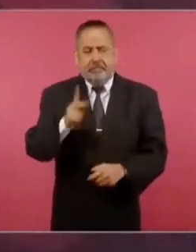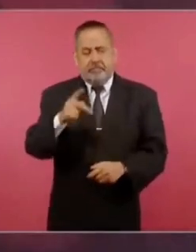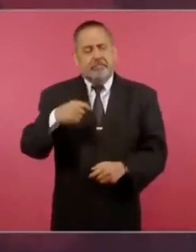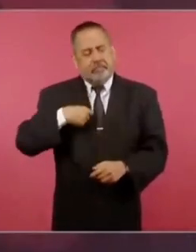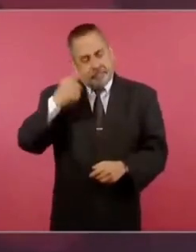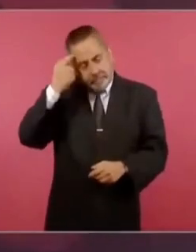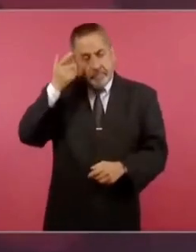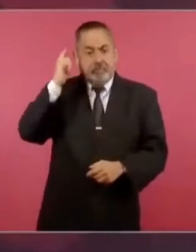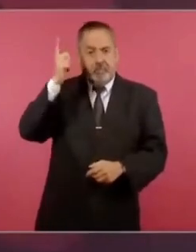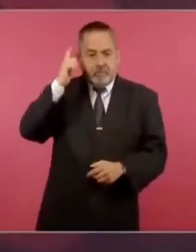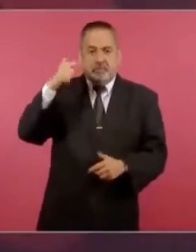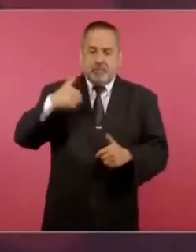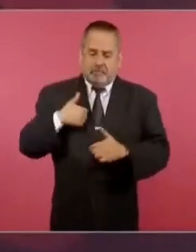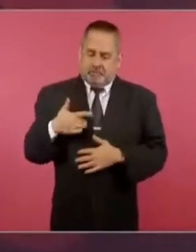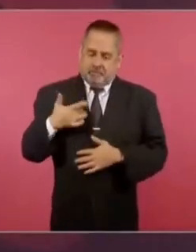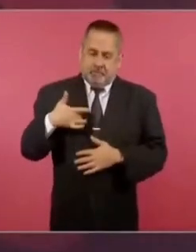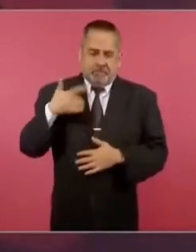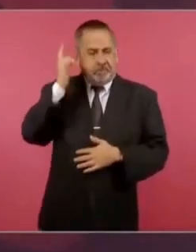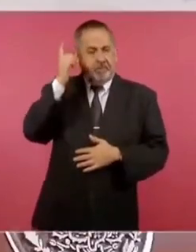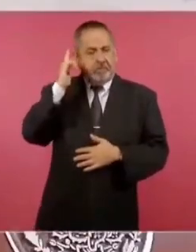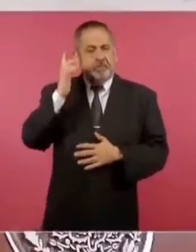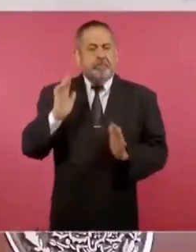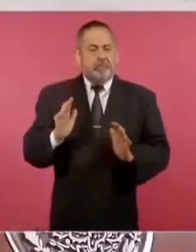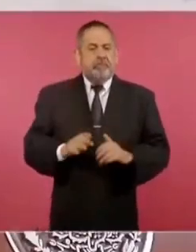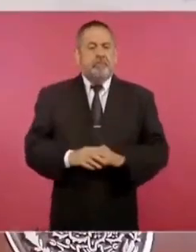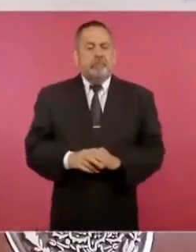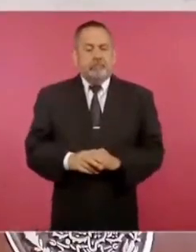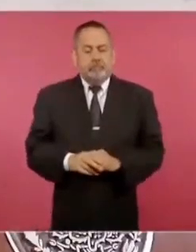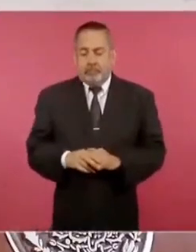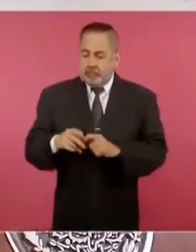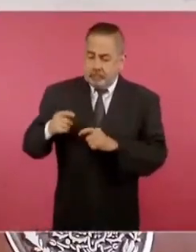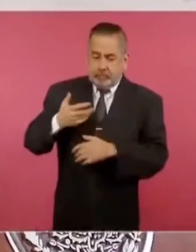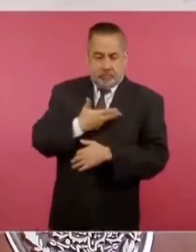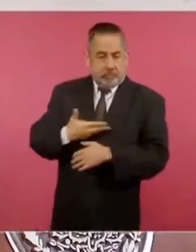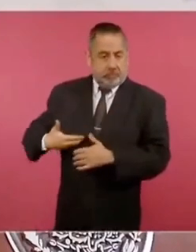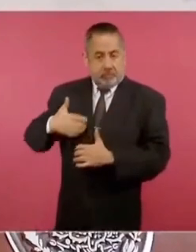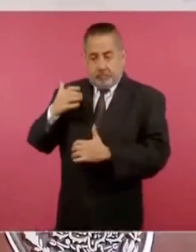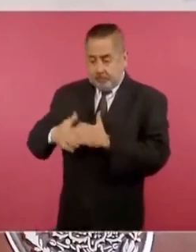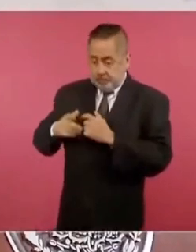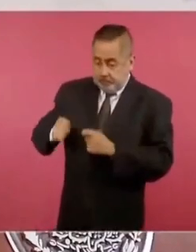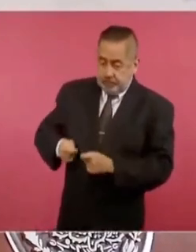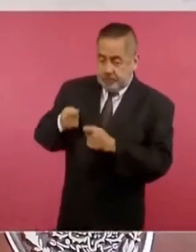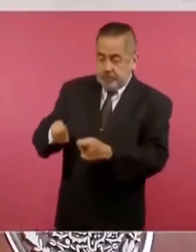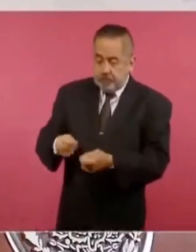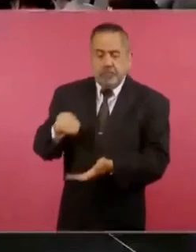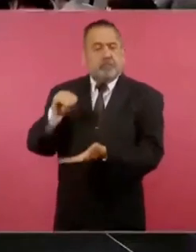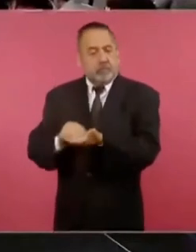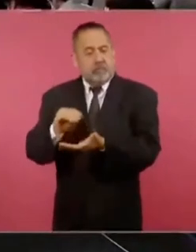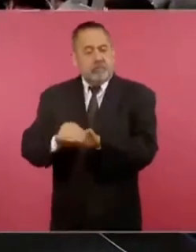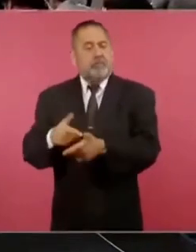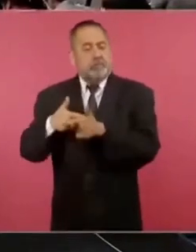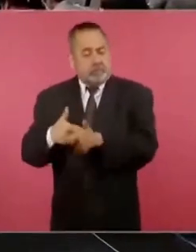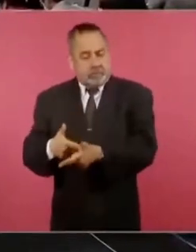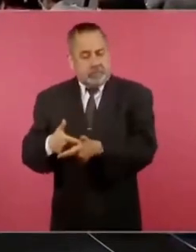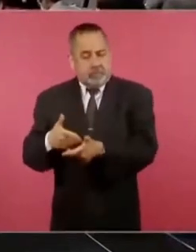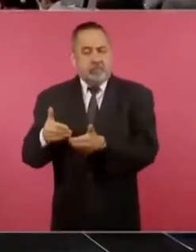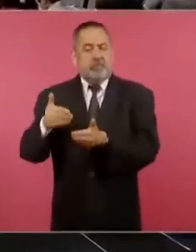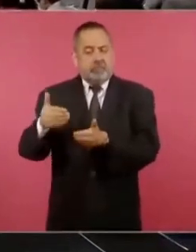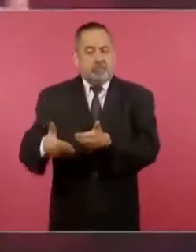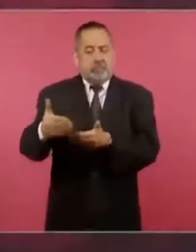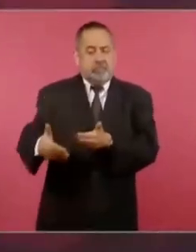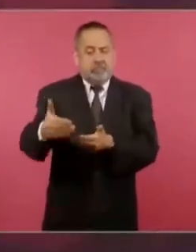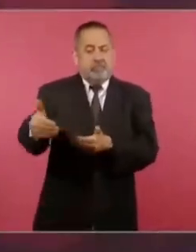espero que haya continuidad, o sea, que continúe la